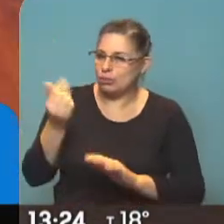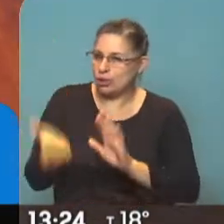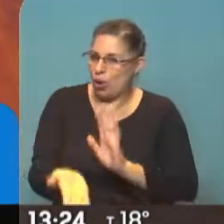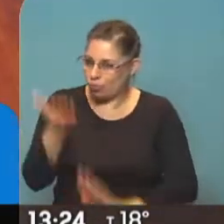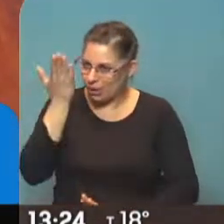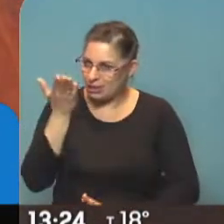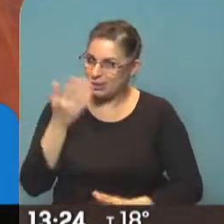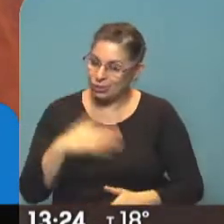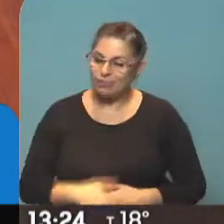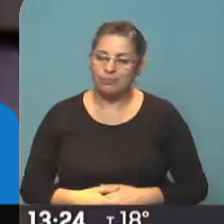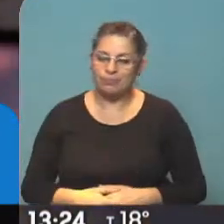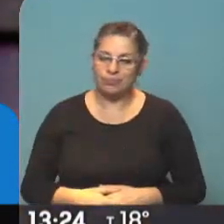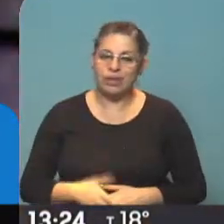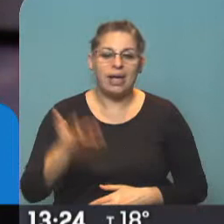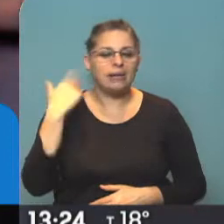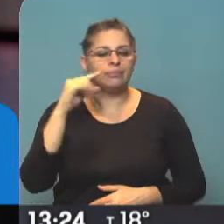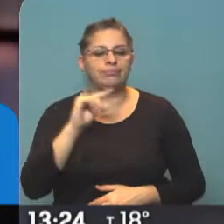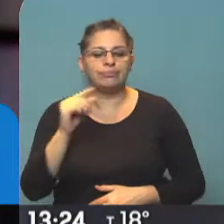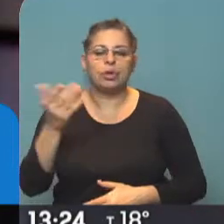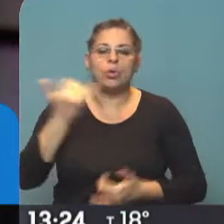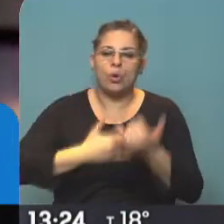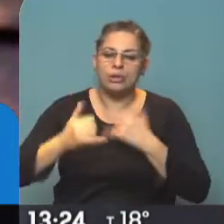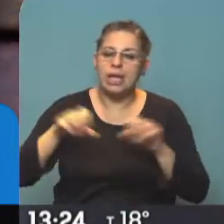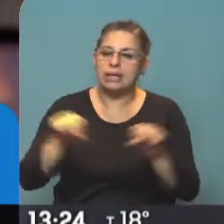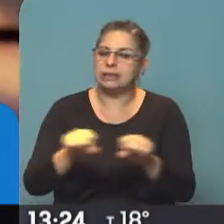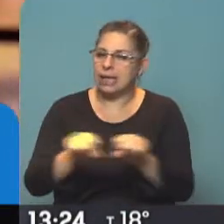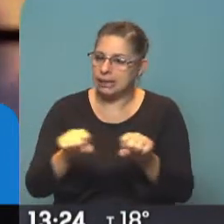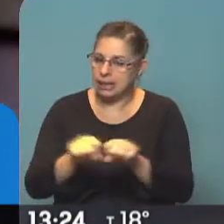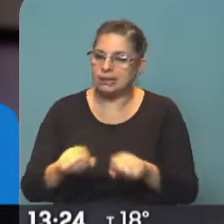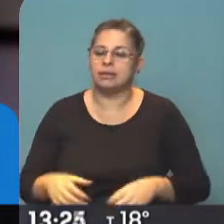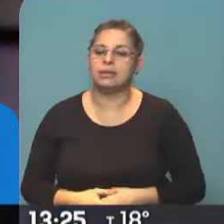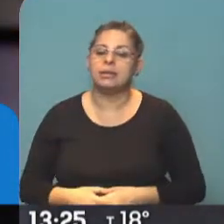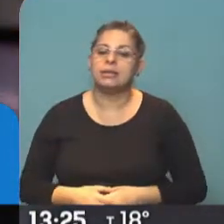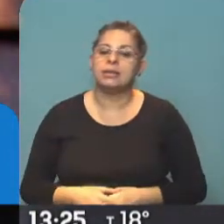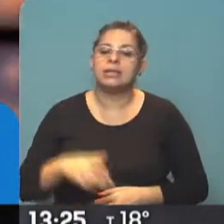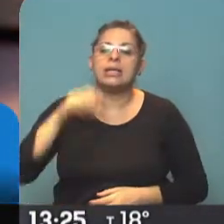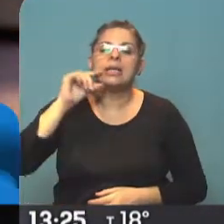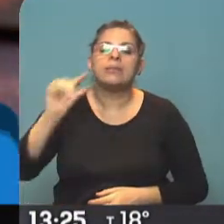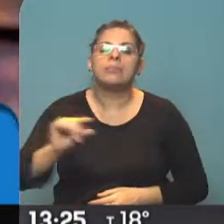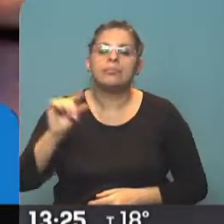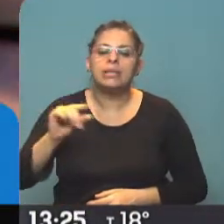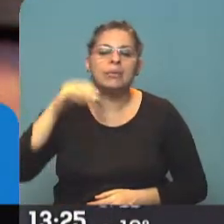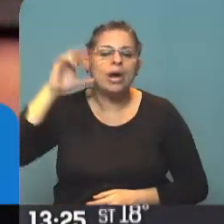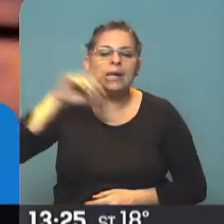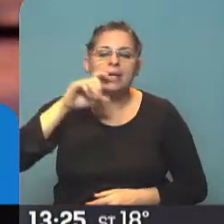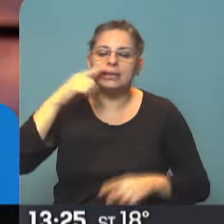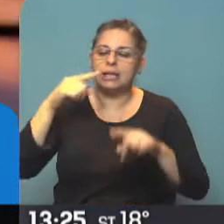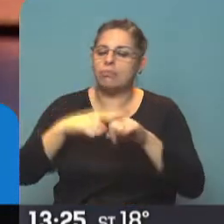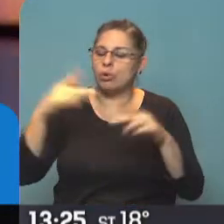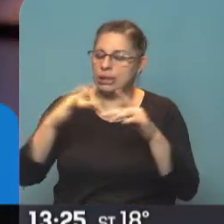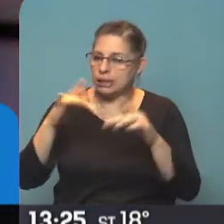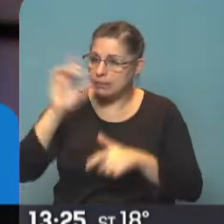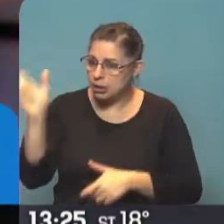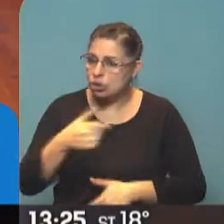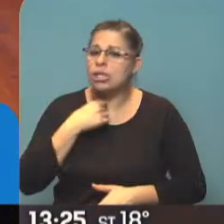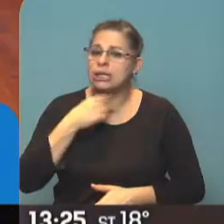anticipamos, entonces. Mencionabas recién el tema de Internet, o mencionaba Emilio Baselvazo, el tema de Internet. ¿Cómo es esto de Argenta por Internet en función de todos aquellos que quieren sacar